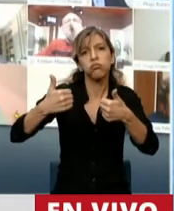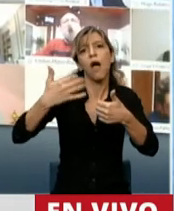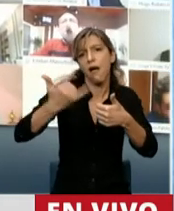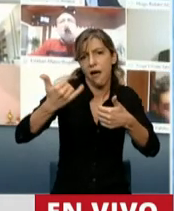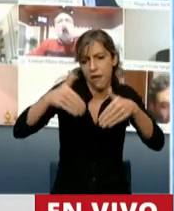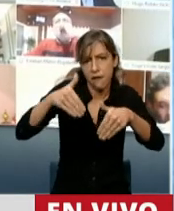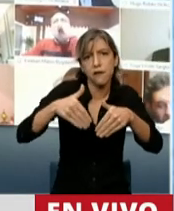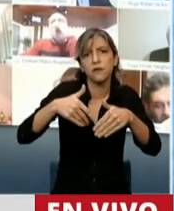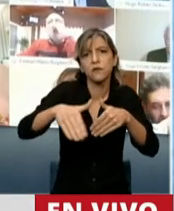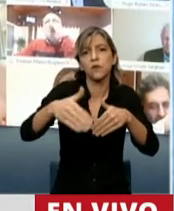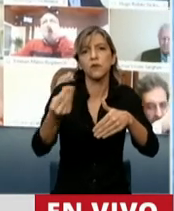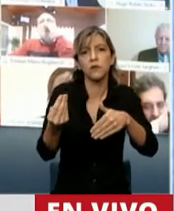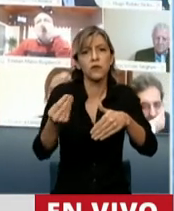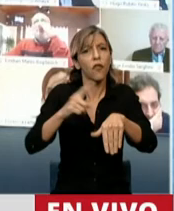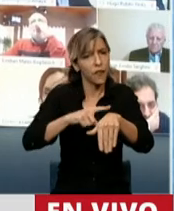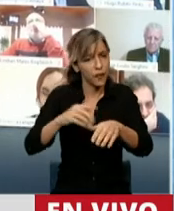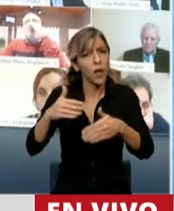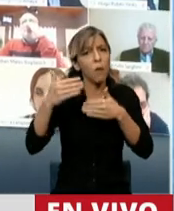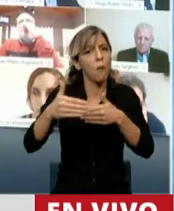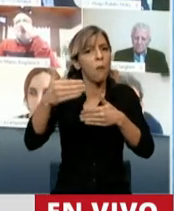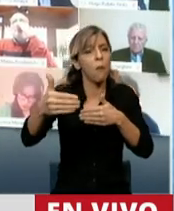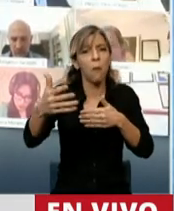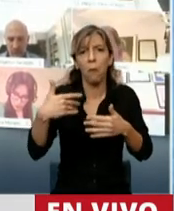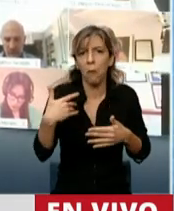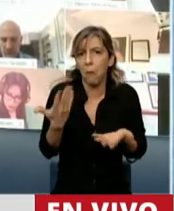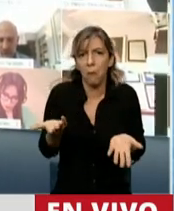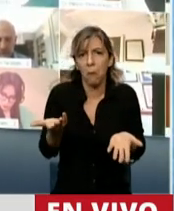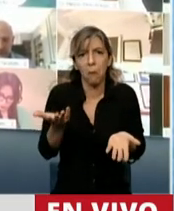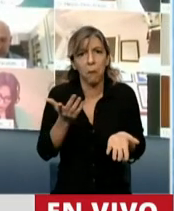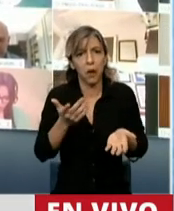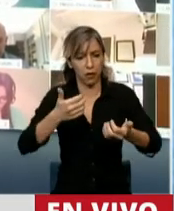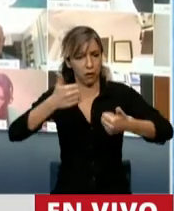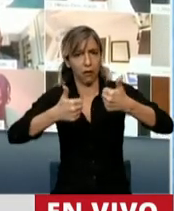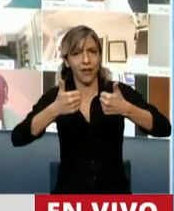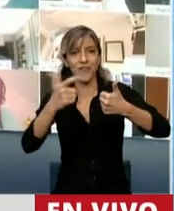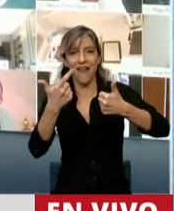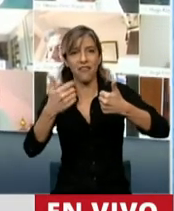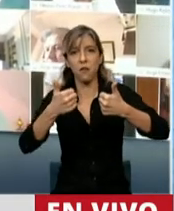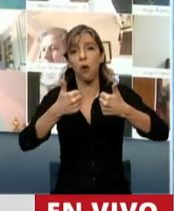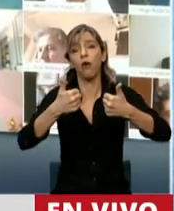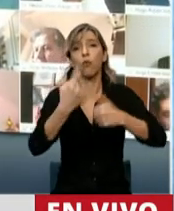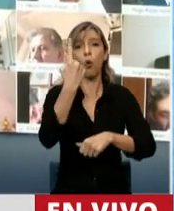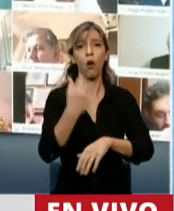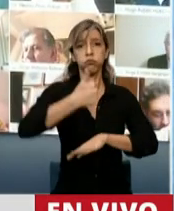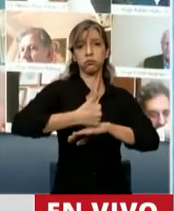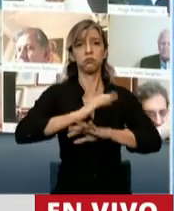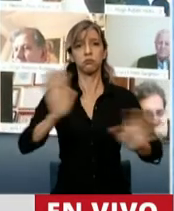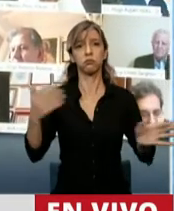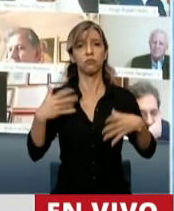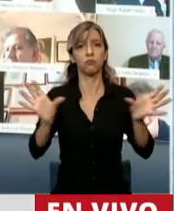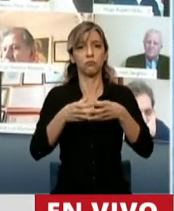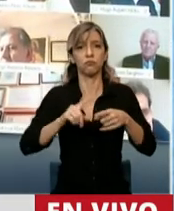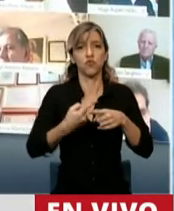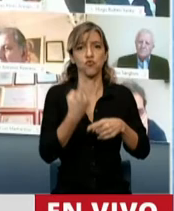pero la oposición pasa a ser no competitiva por la excesiva concentración de poder en un solo partido